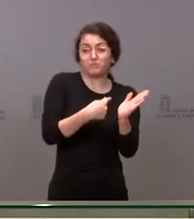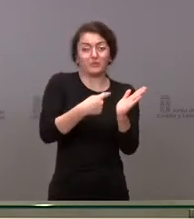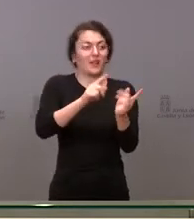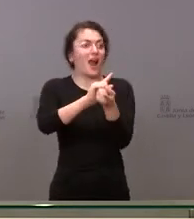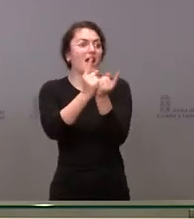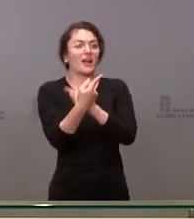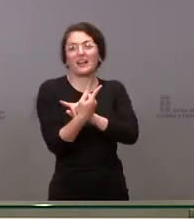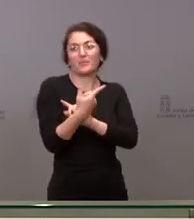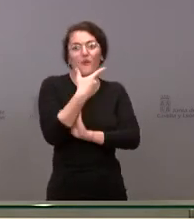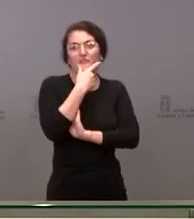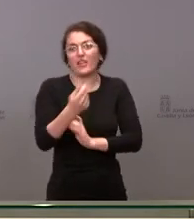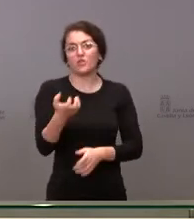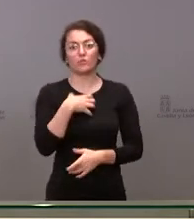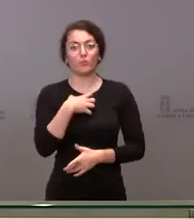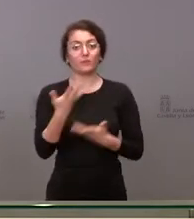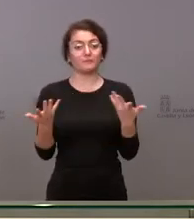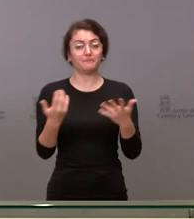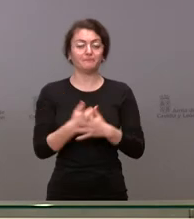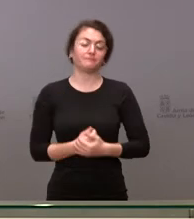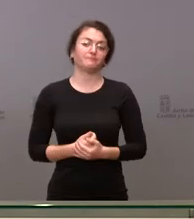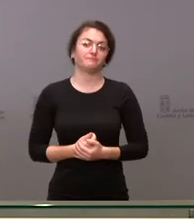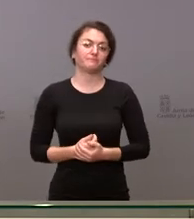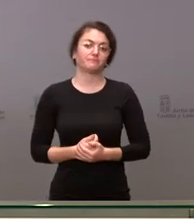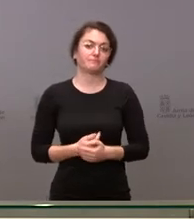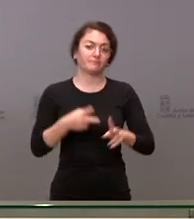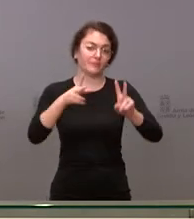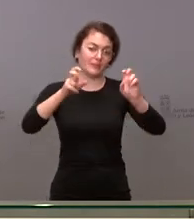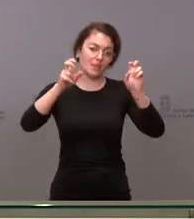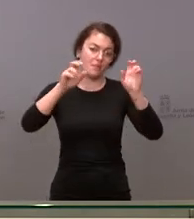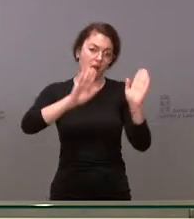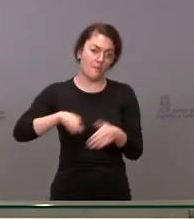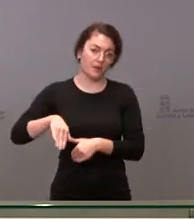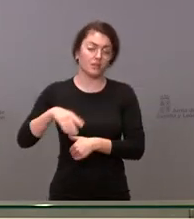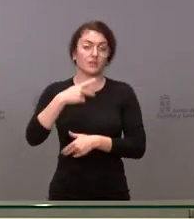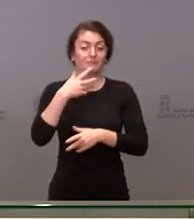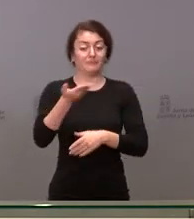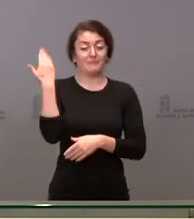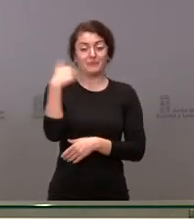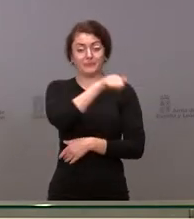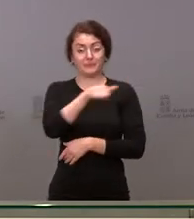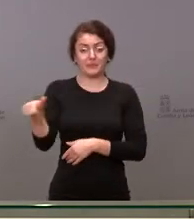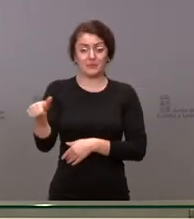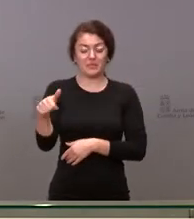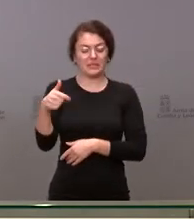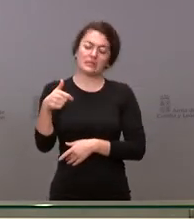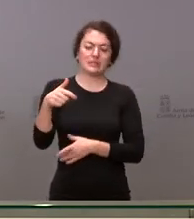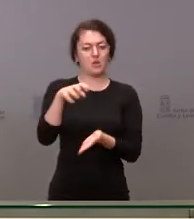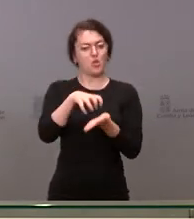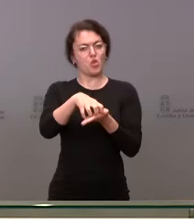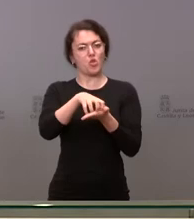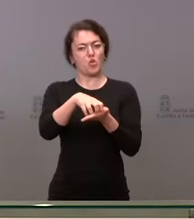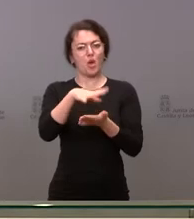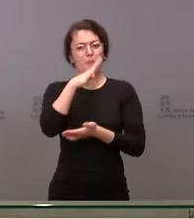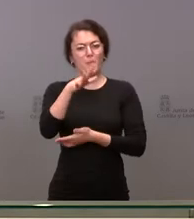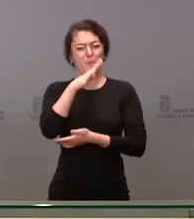cambiar fácilmente. Y luego también le quería preguntar, la semana pasada no me quedó muy clara la razón por la